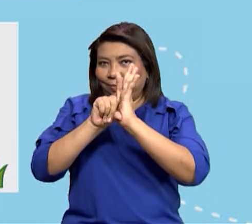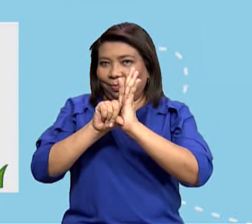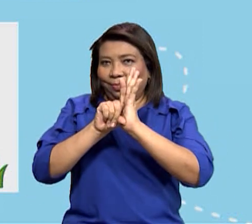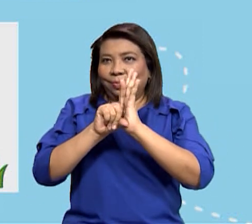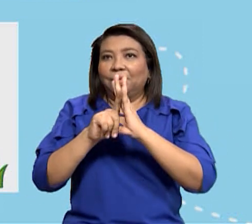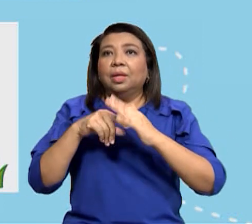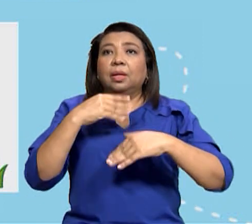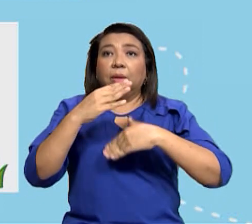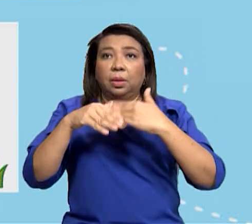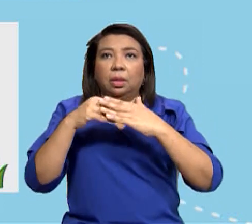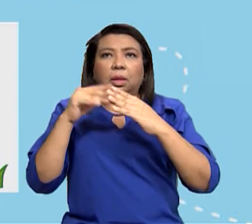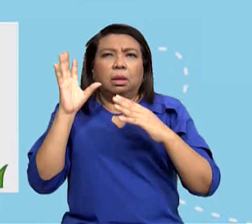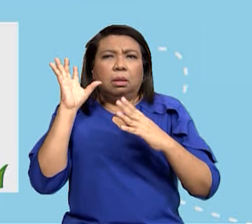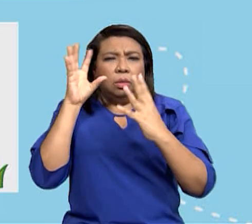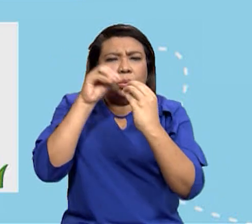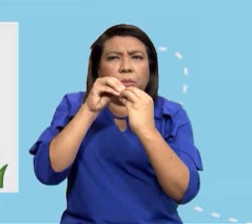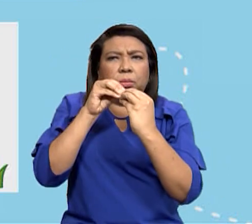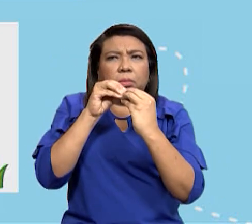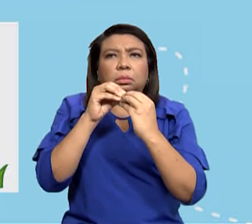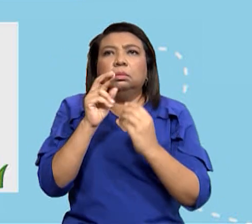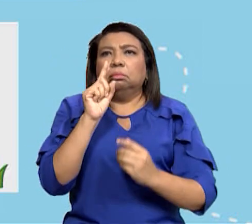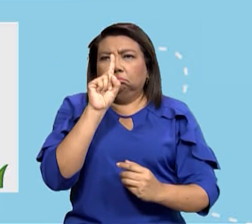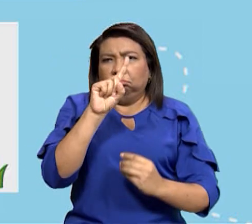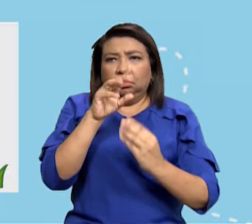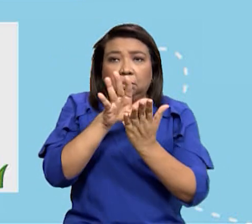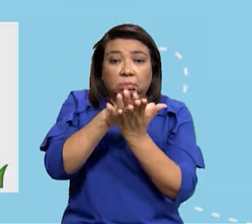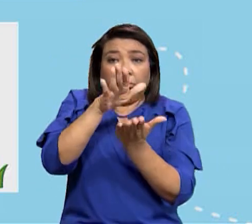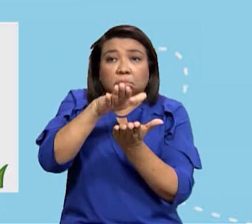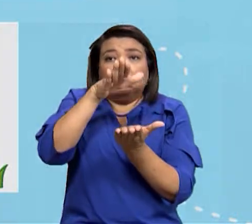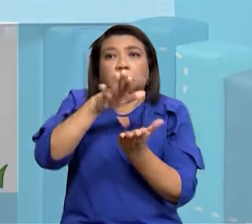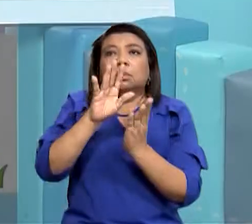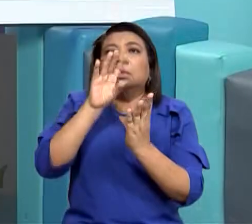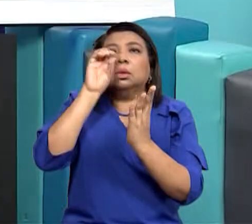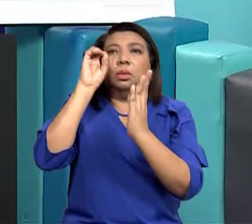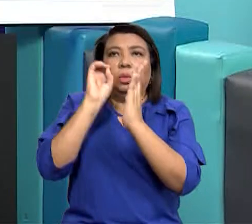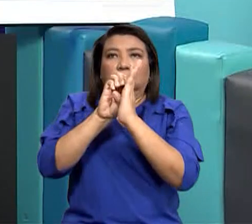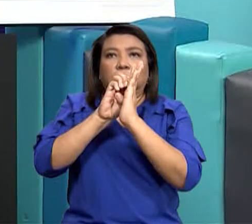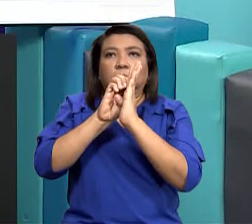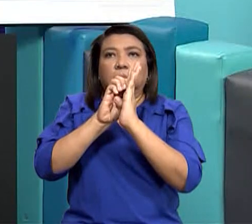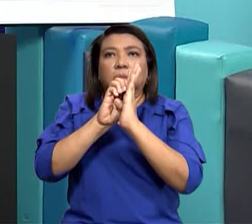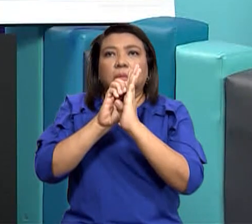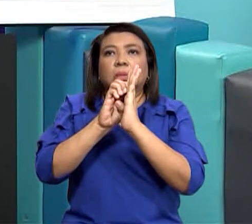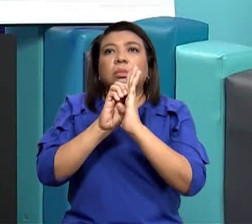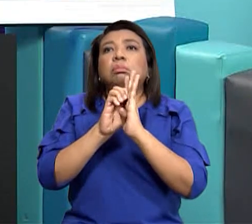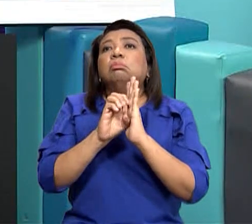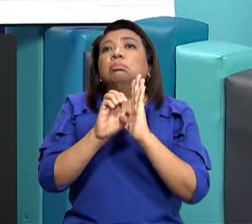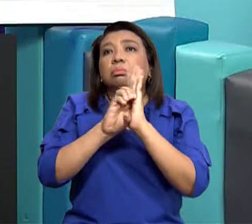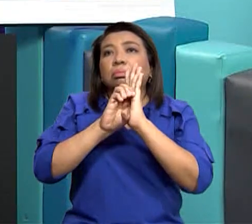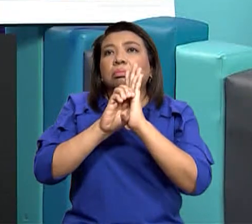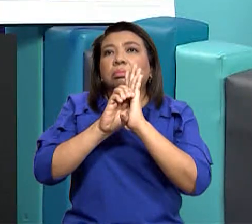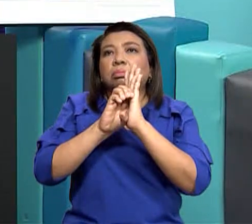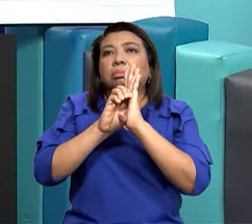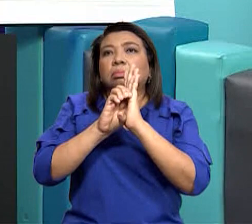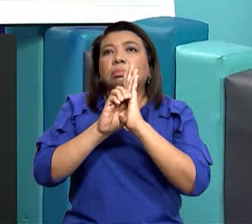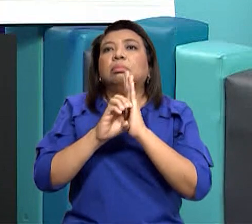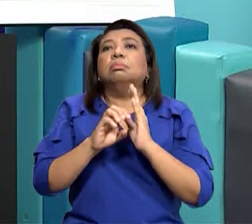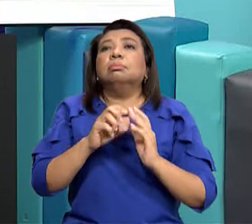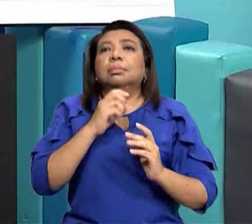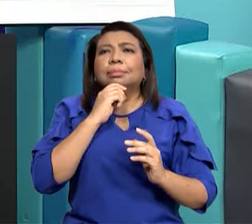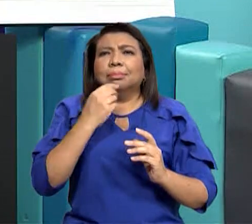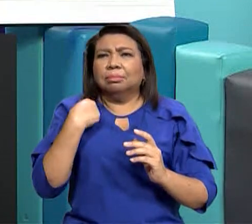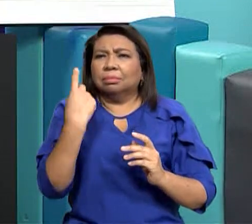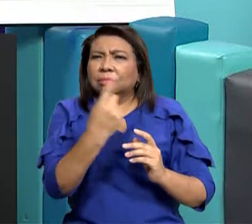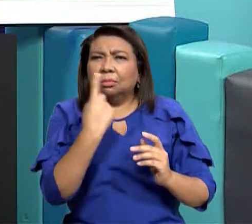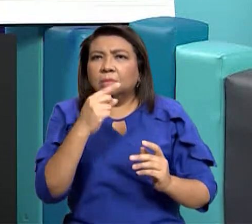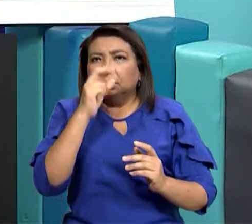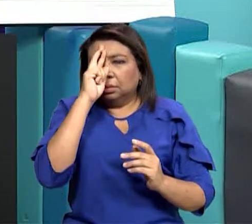política de nuestro país entonces estas leyes que están allí siempre debemos respetar las debemos